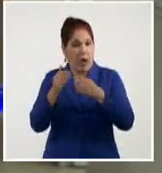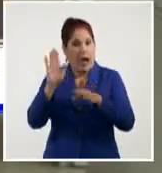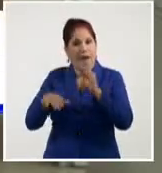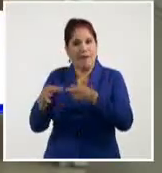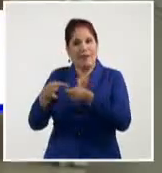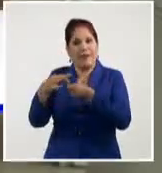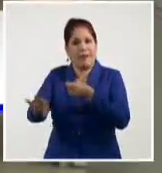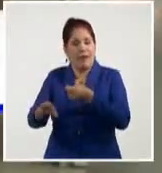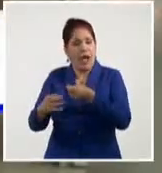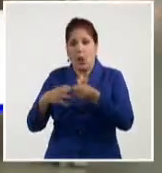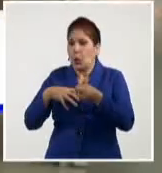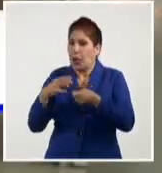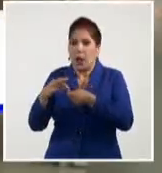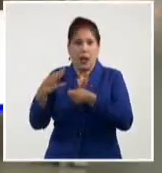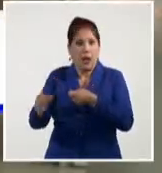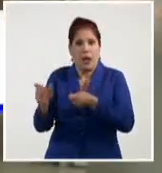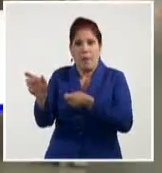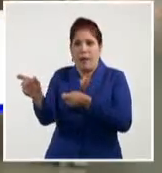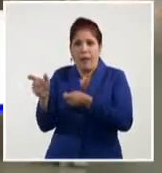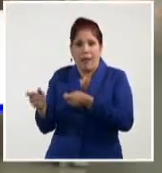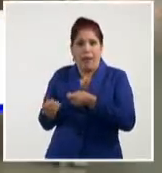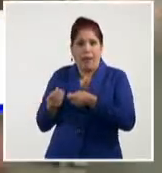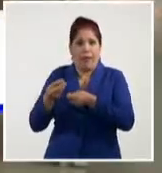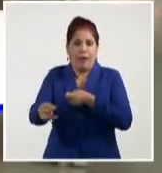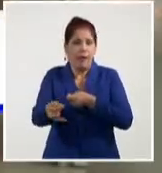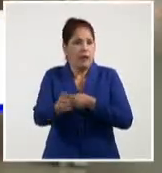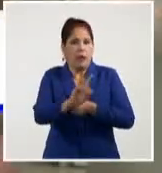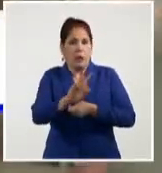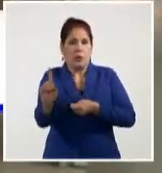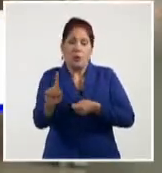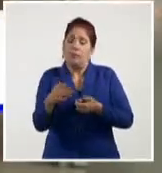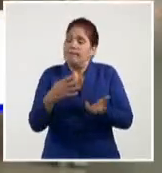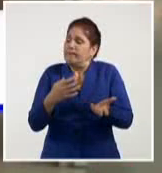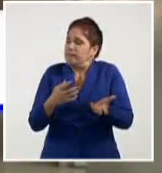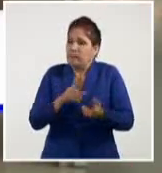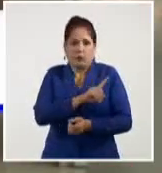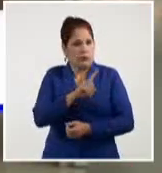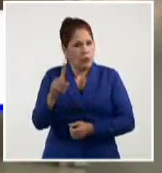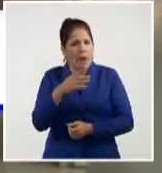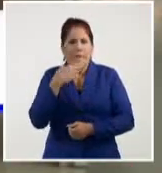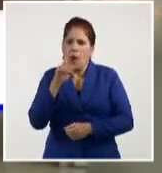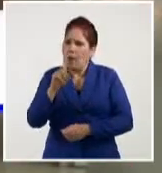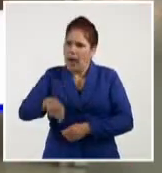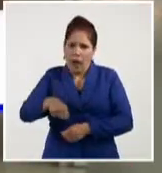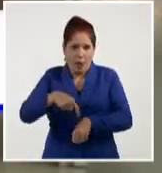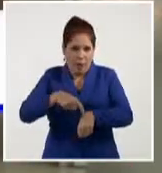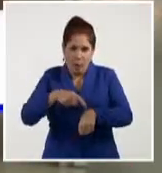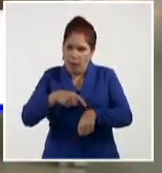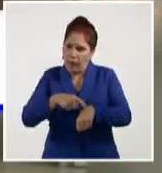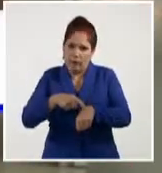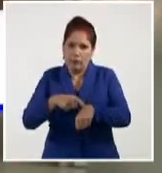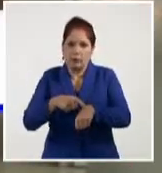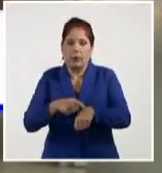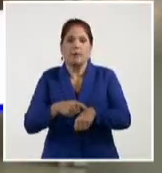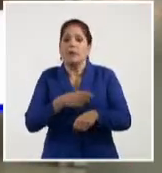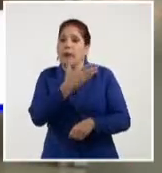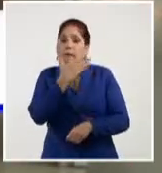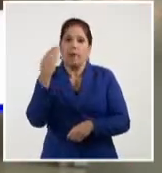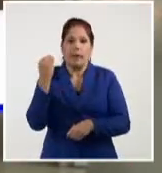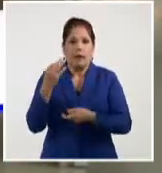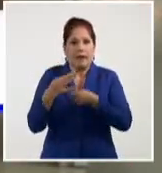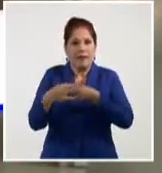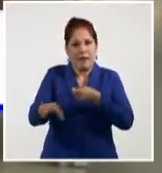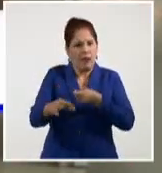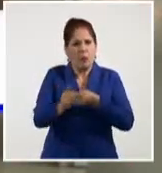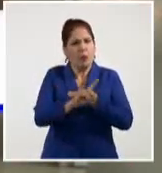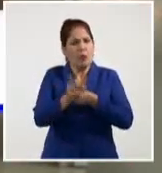contención para eliminar causas y condiciones que pudieran dar lugar en determinado momento a la comisión del delito o pérdida de efectivo. Con